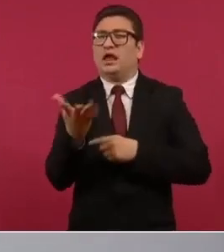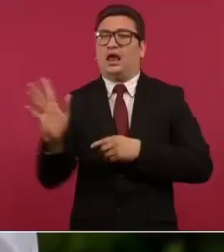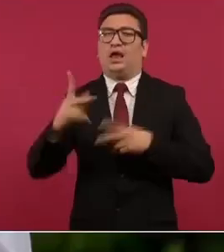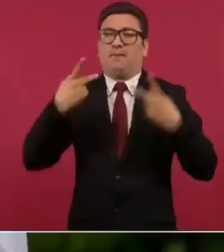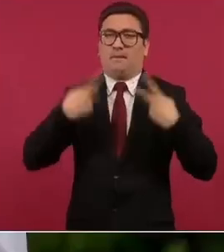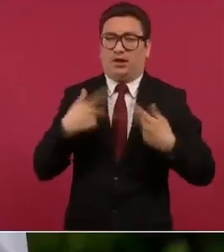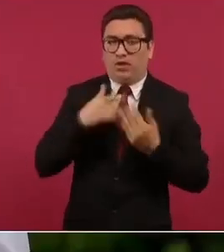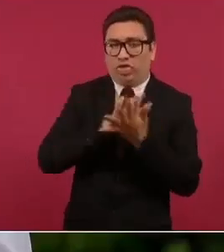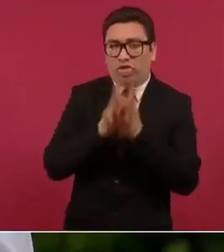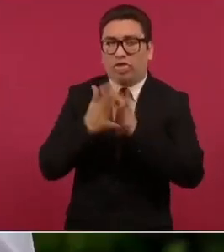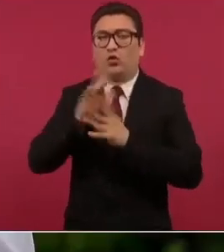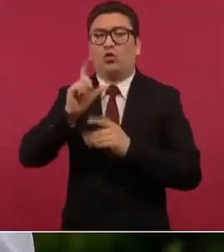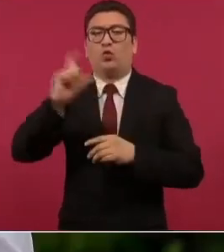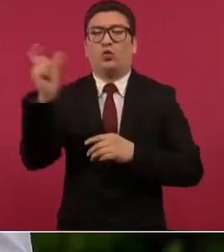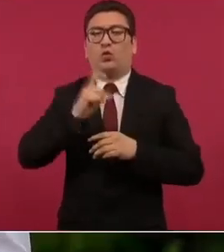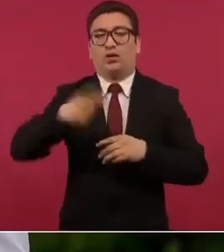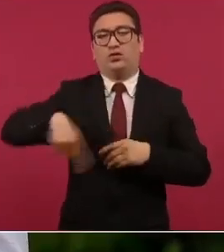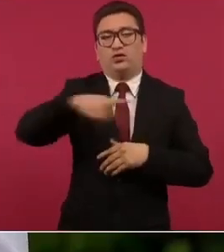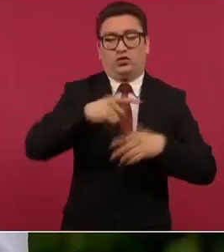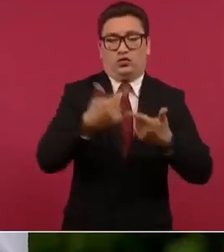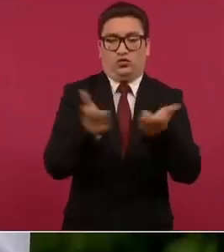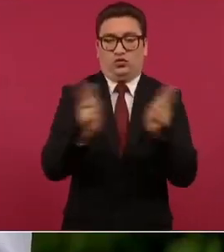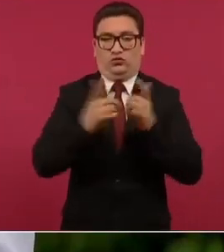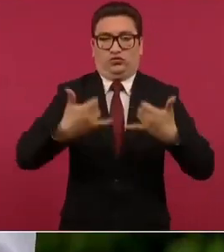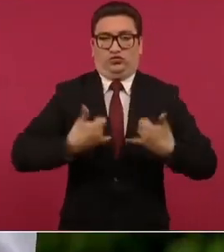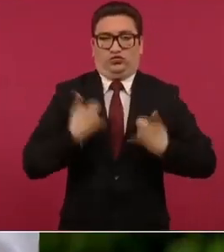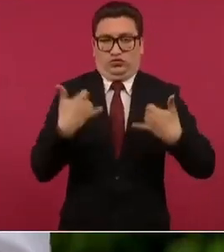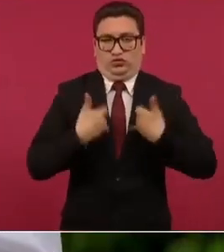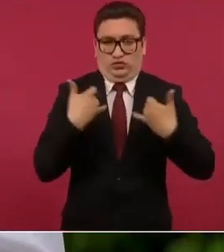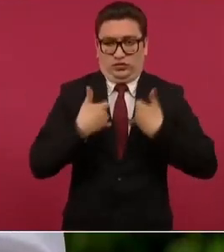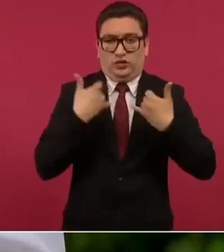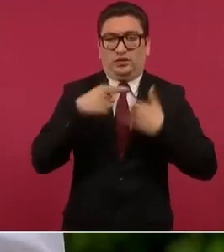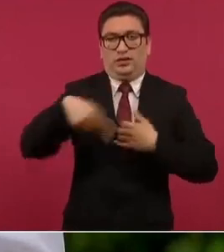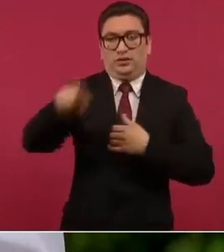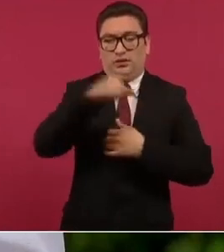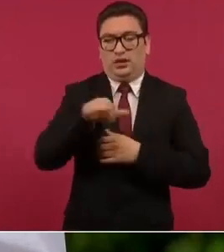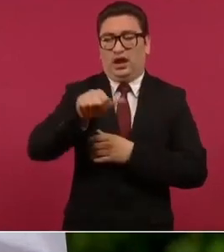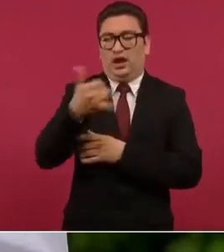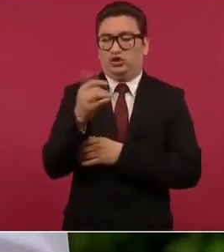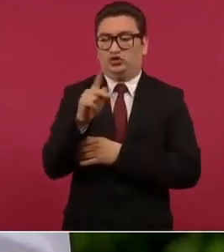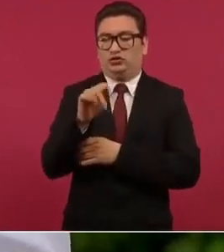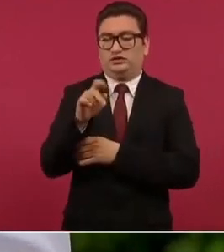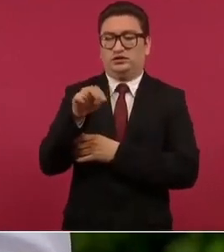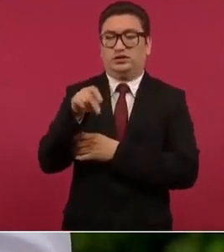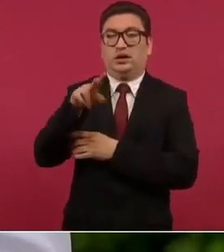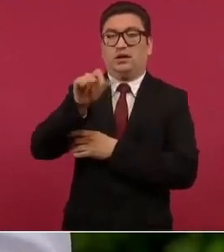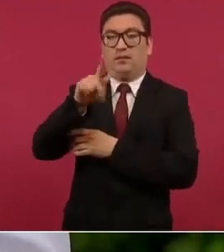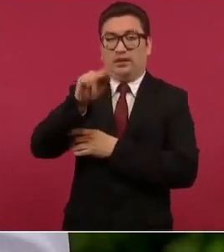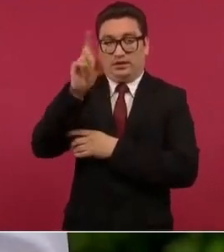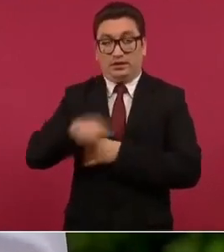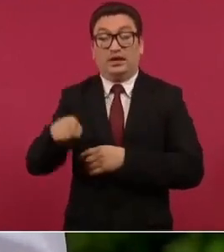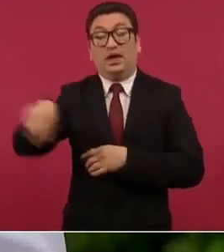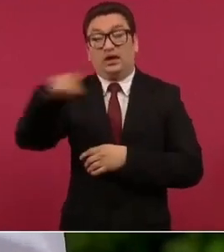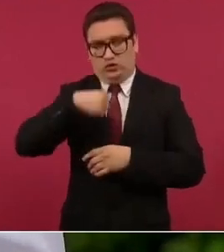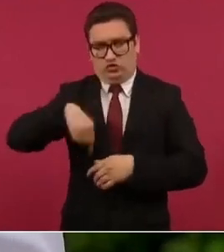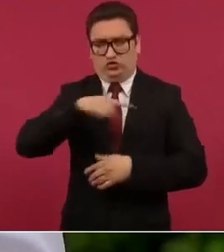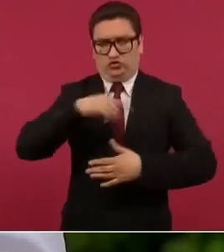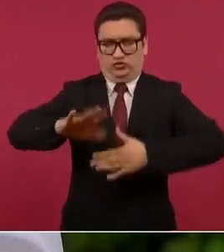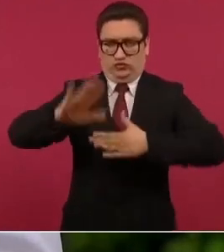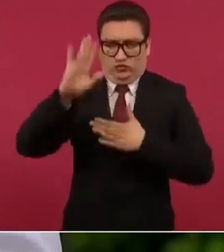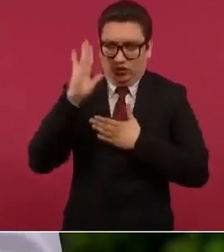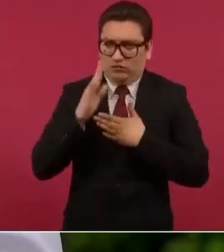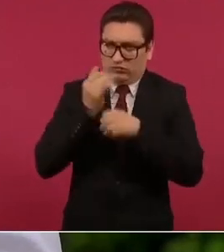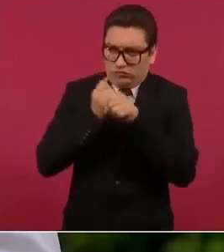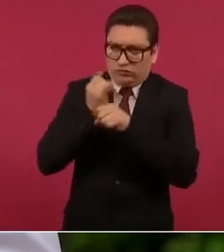cómplices en la desaparición de los jóvenes de la normal de Ayotzinapa hicimos el compromiso de